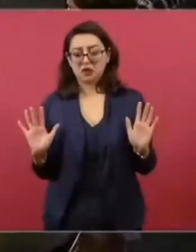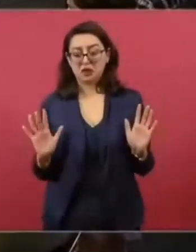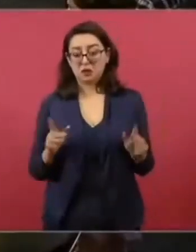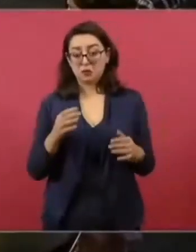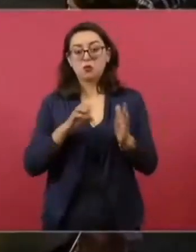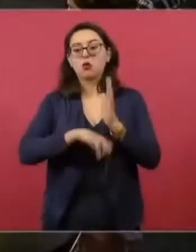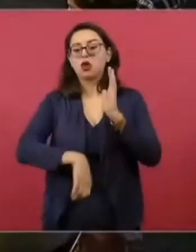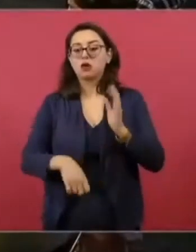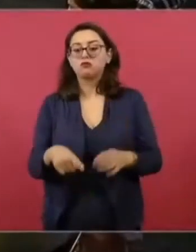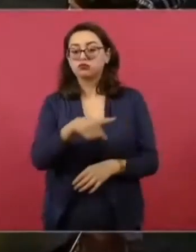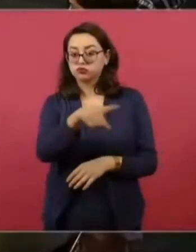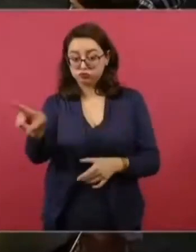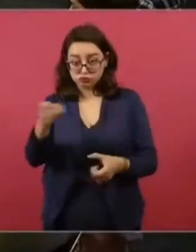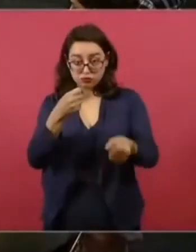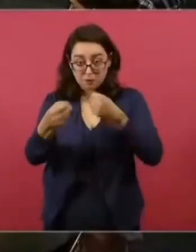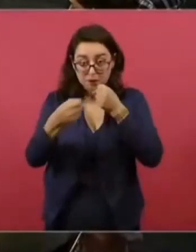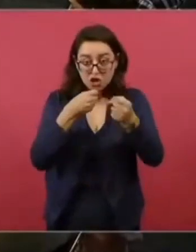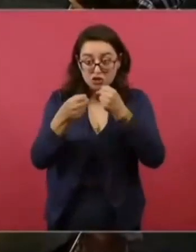haga una nota.